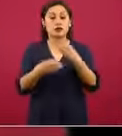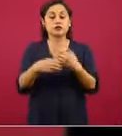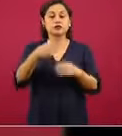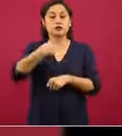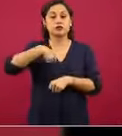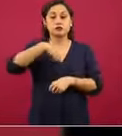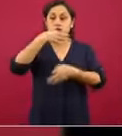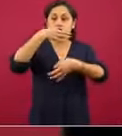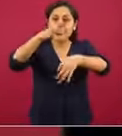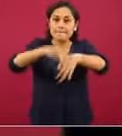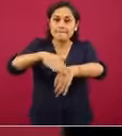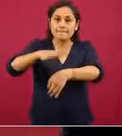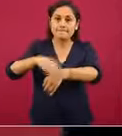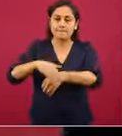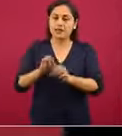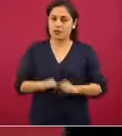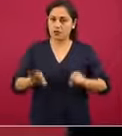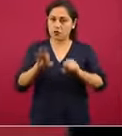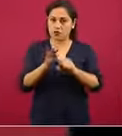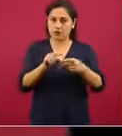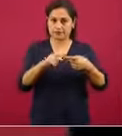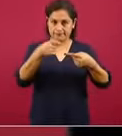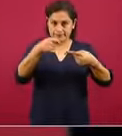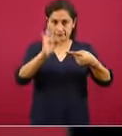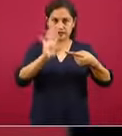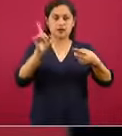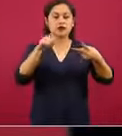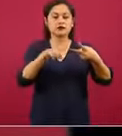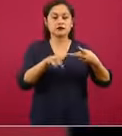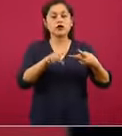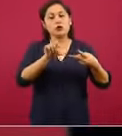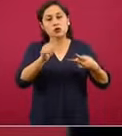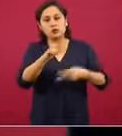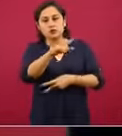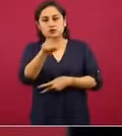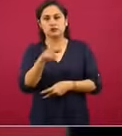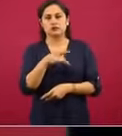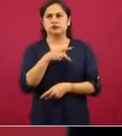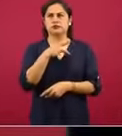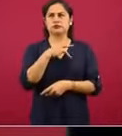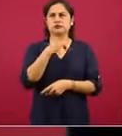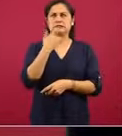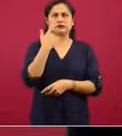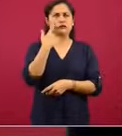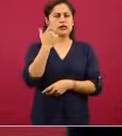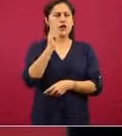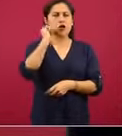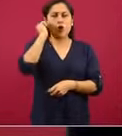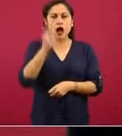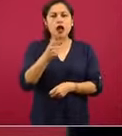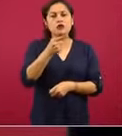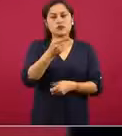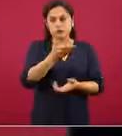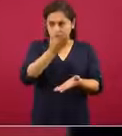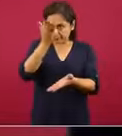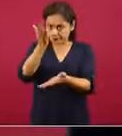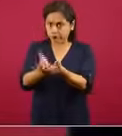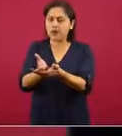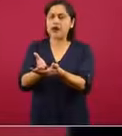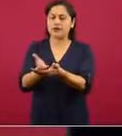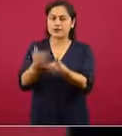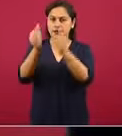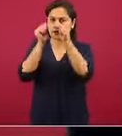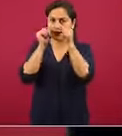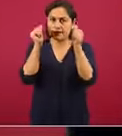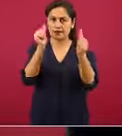población, es precisamente que cuando hay síntomas acudan, atención, y especialmente las personas que tienen mayor riesgo.